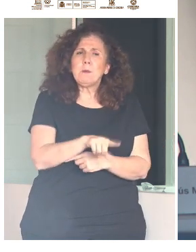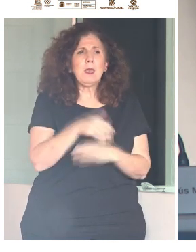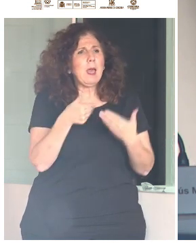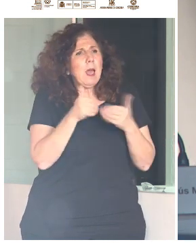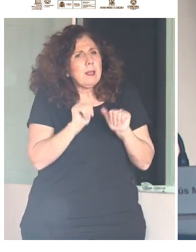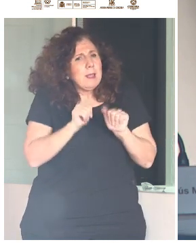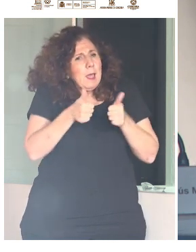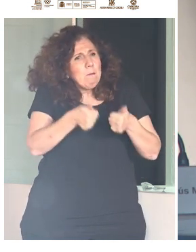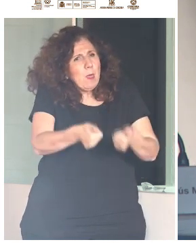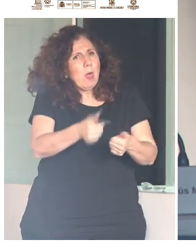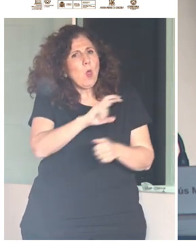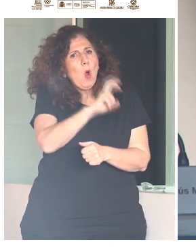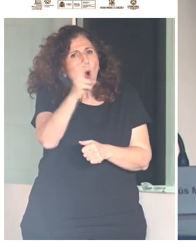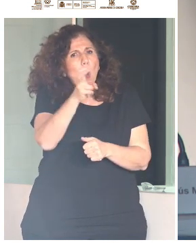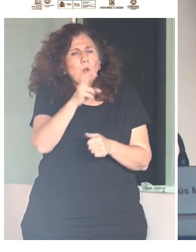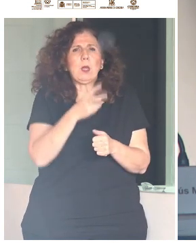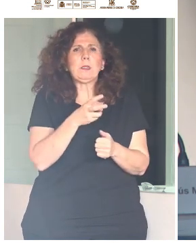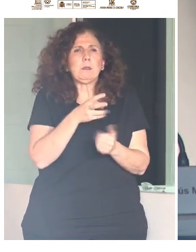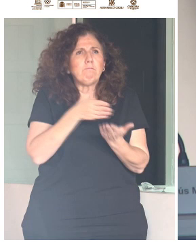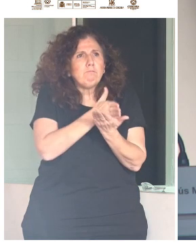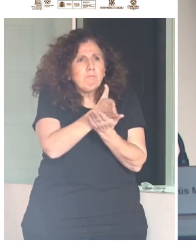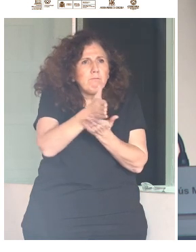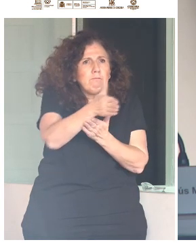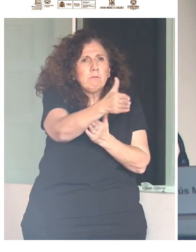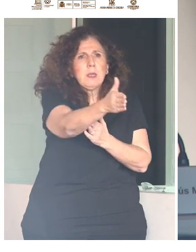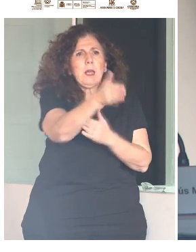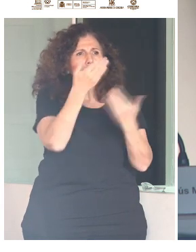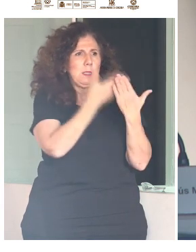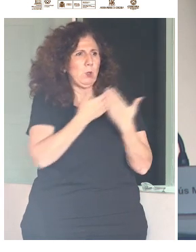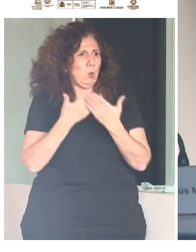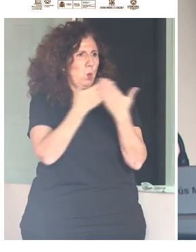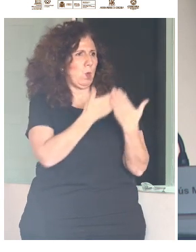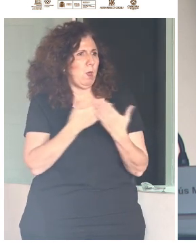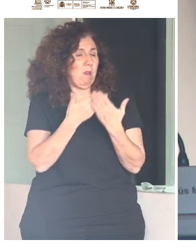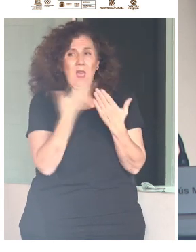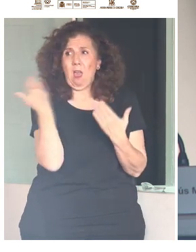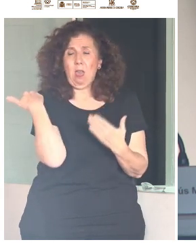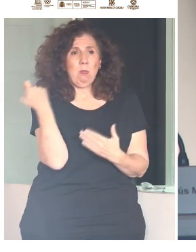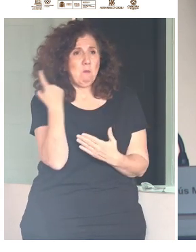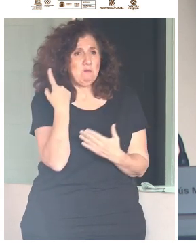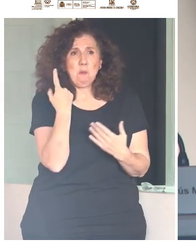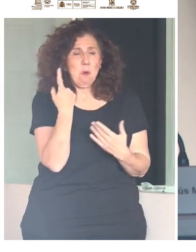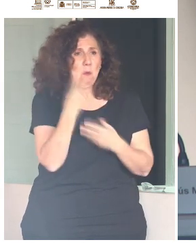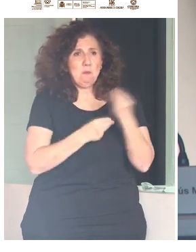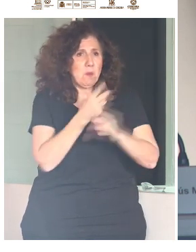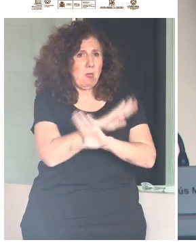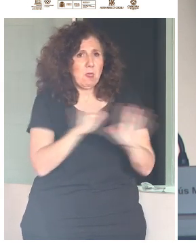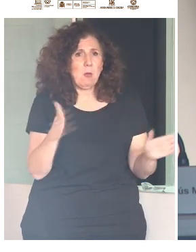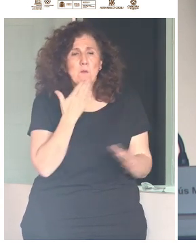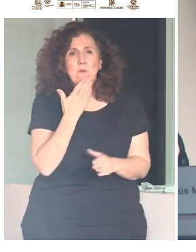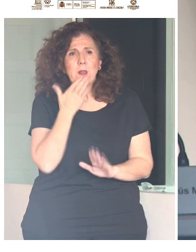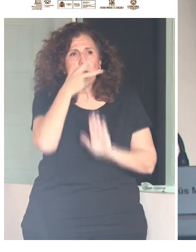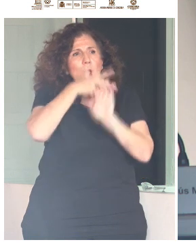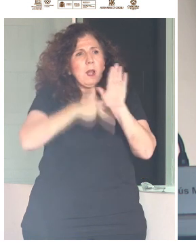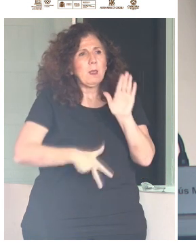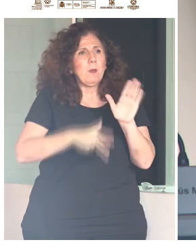vías de estudio y de investigación que antes estaban escasamente abordados, como puede ser el régimen jurídico de